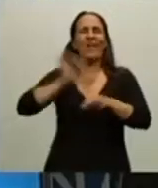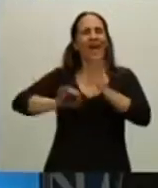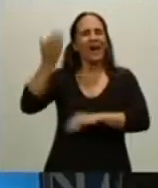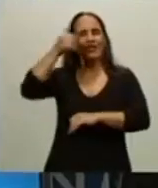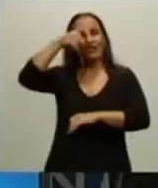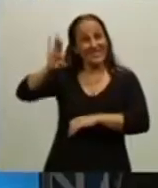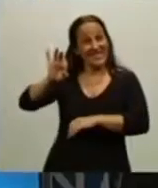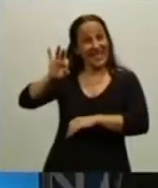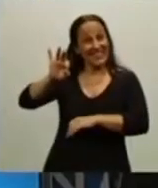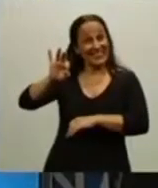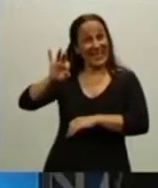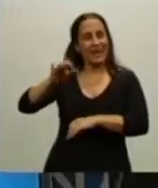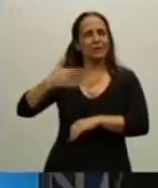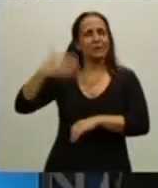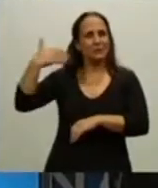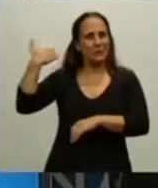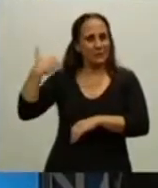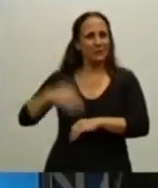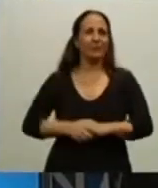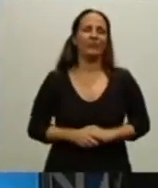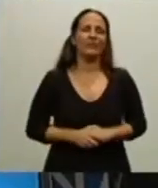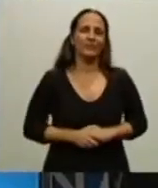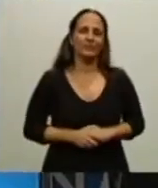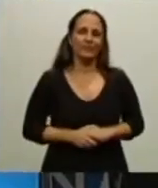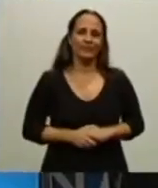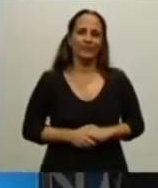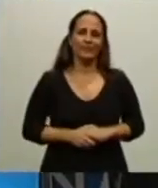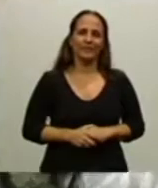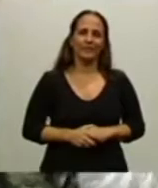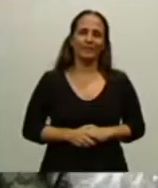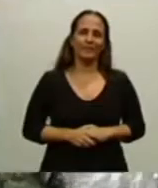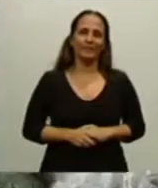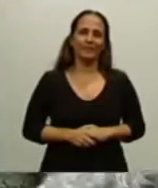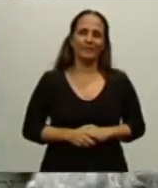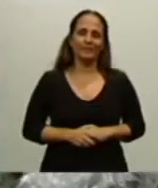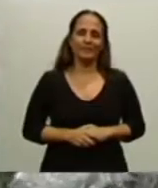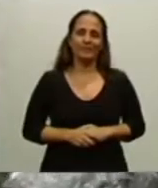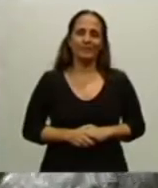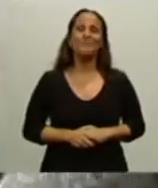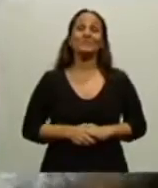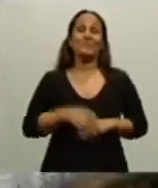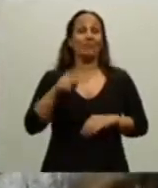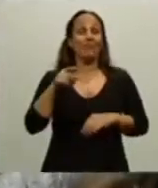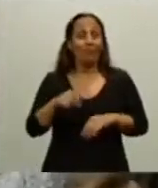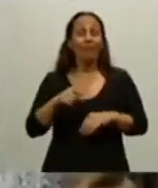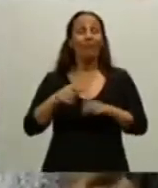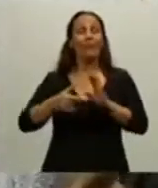desvió